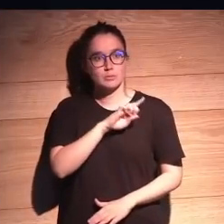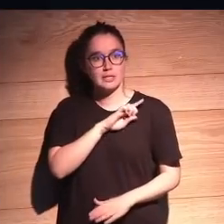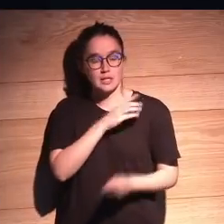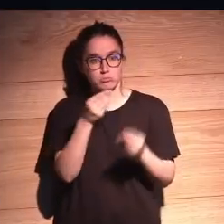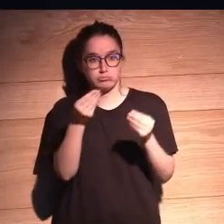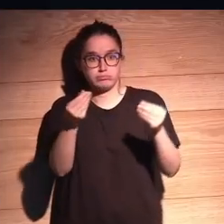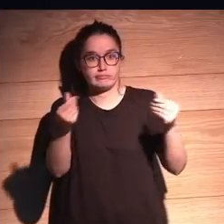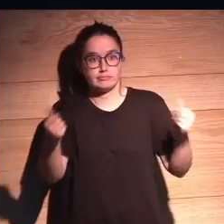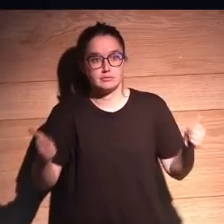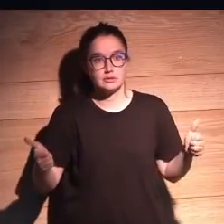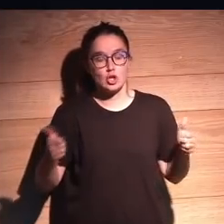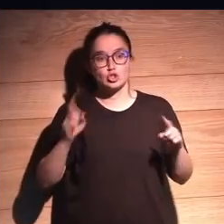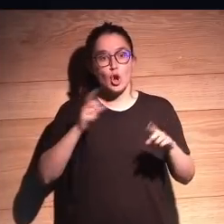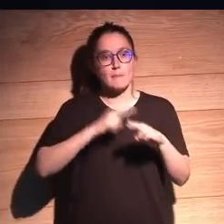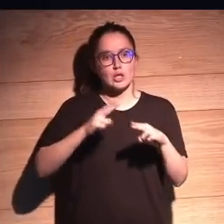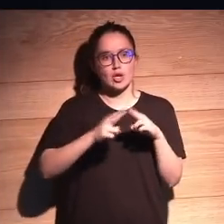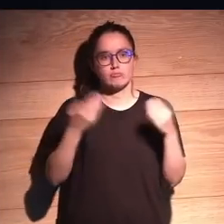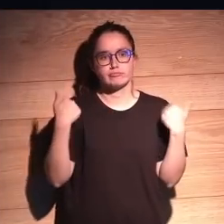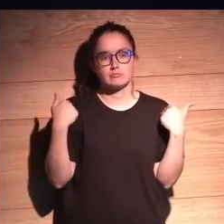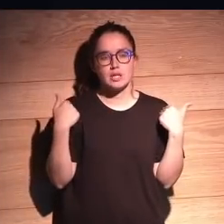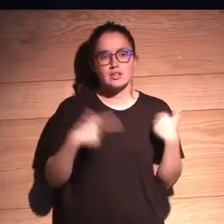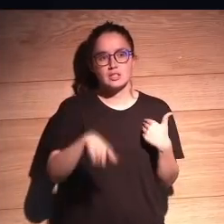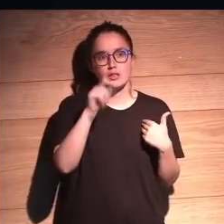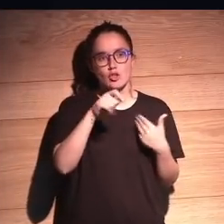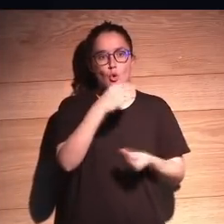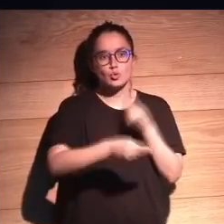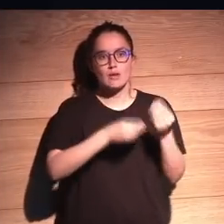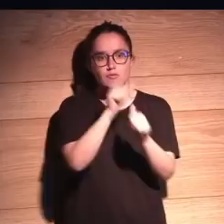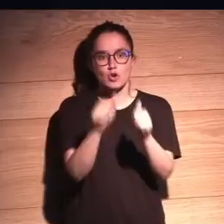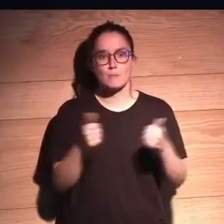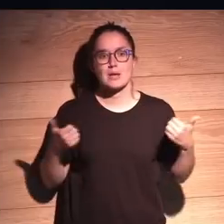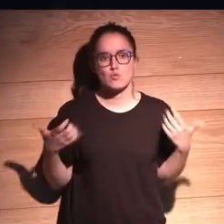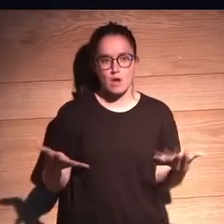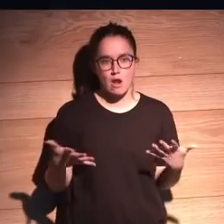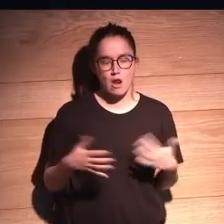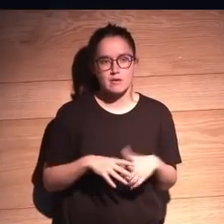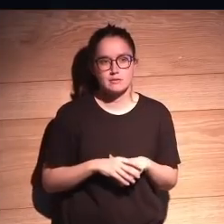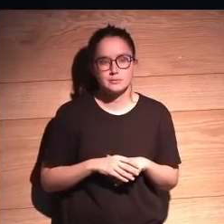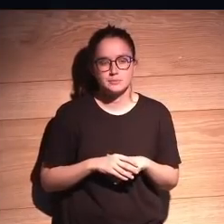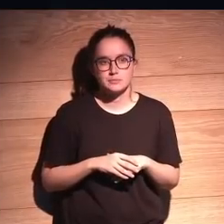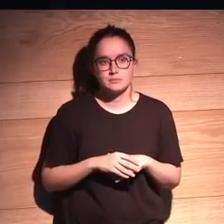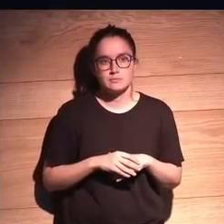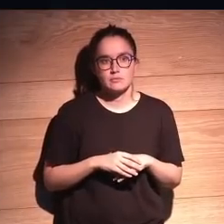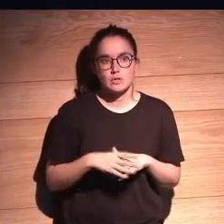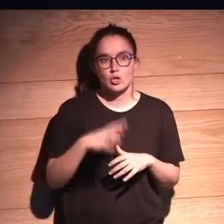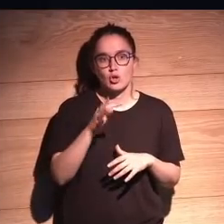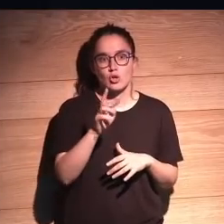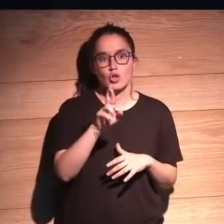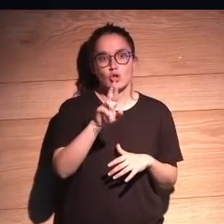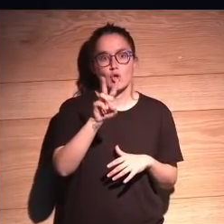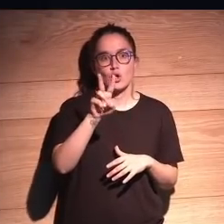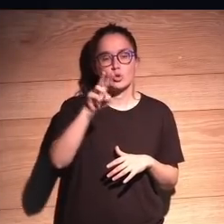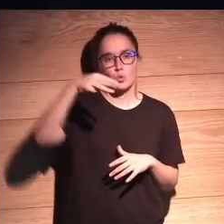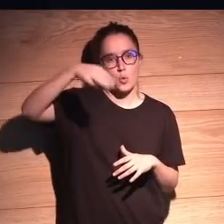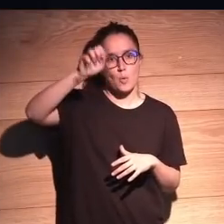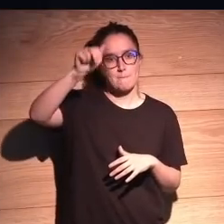desaparecieron y fueron a nivel político, se decidió cómo usarla, ¿vale? Truman en primera persona